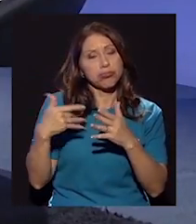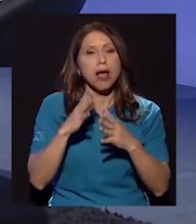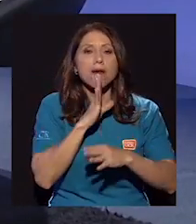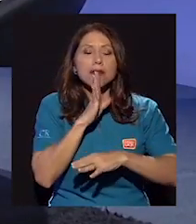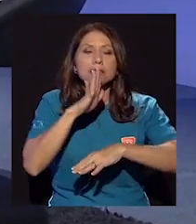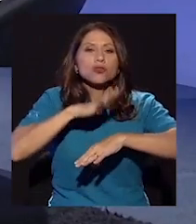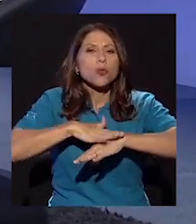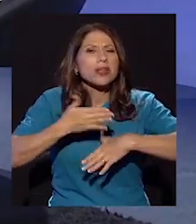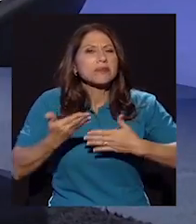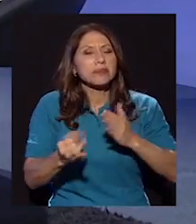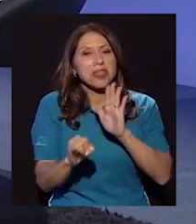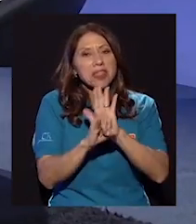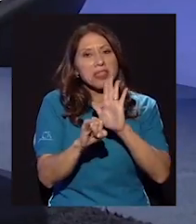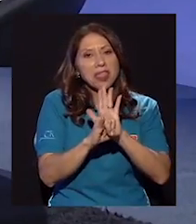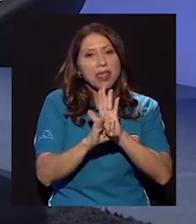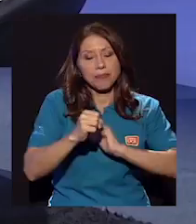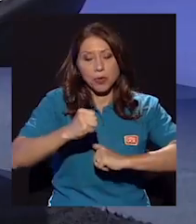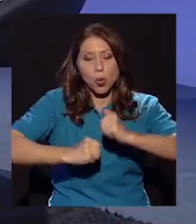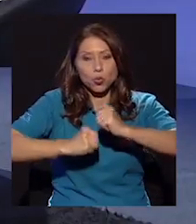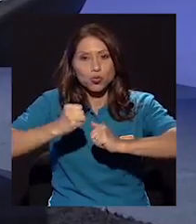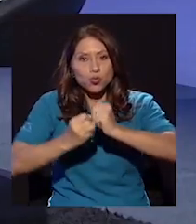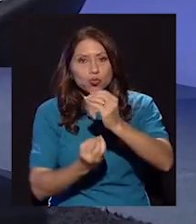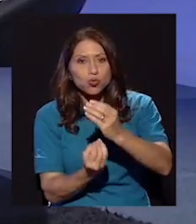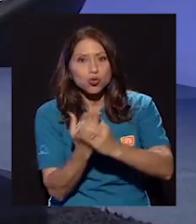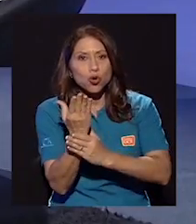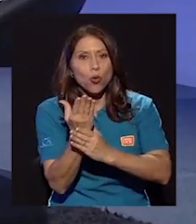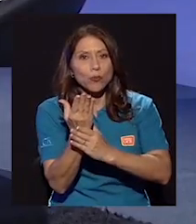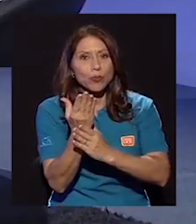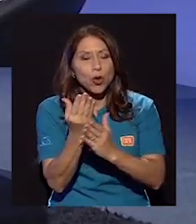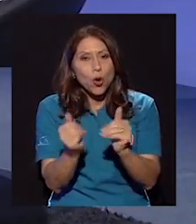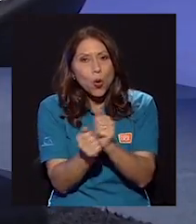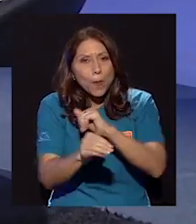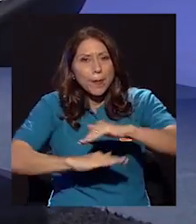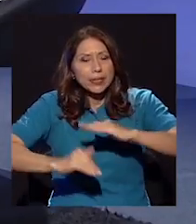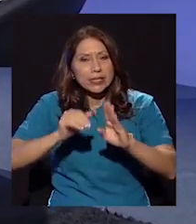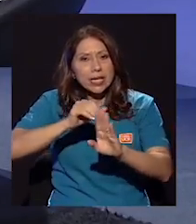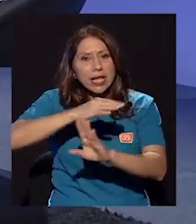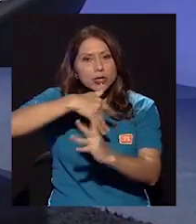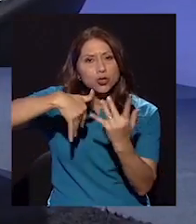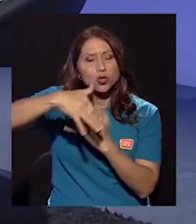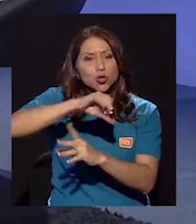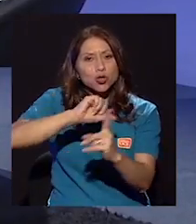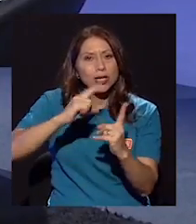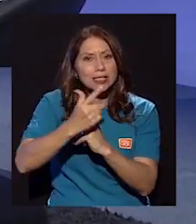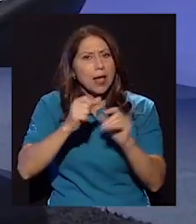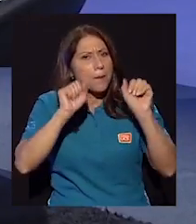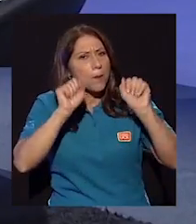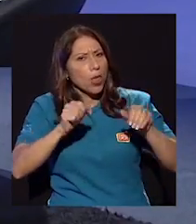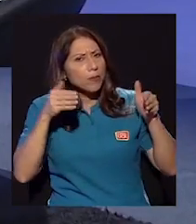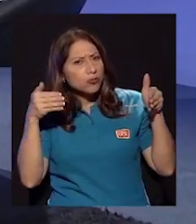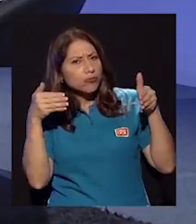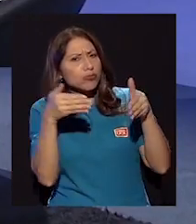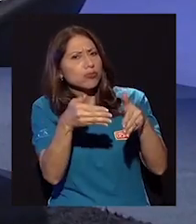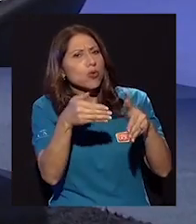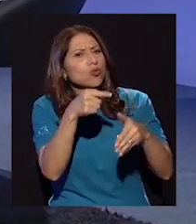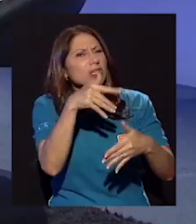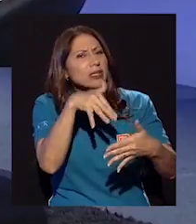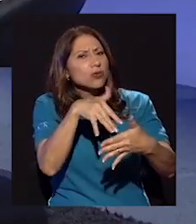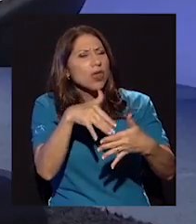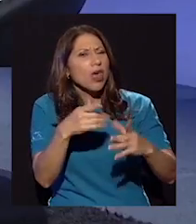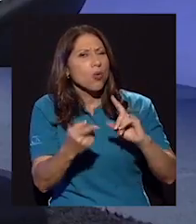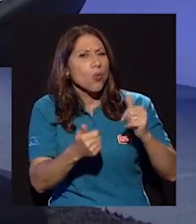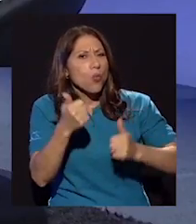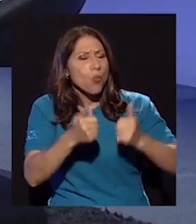reflexión sobre la identidad y la construcción de la socialización. Podemos aterrizar específicamente en la música que usted ha estudiado y específicamente